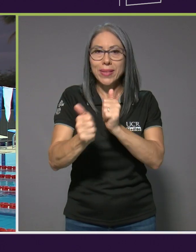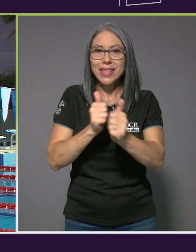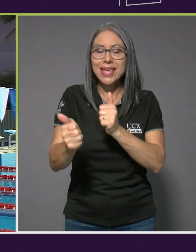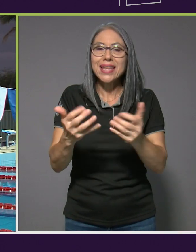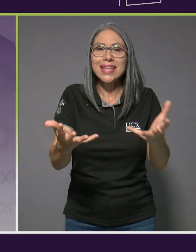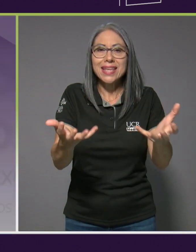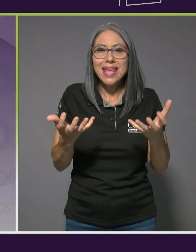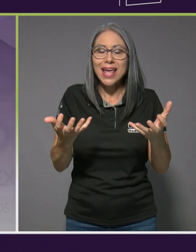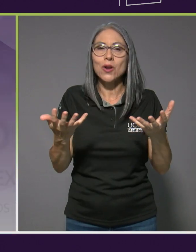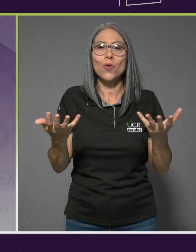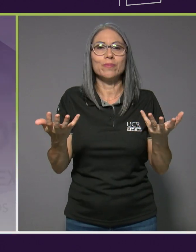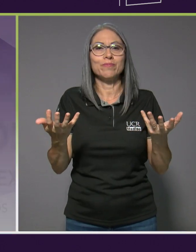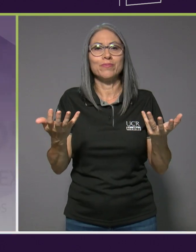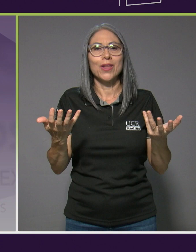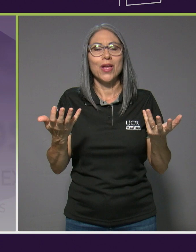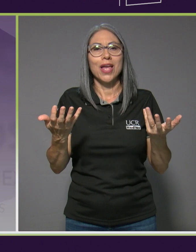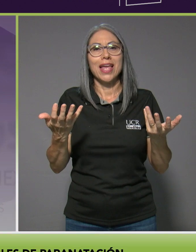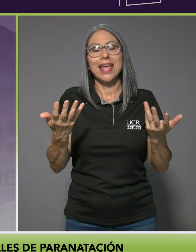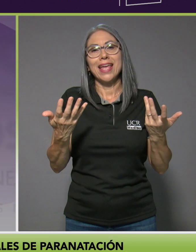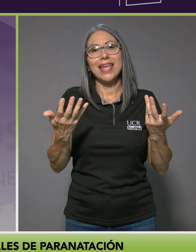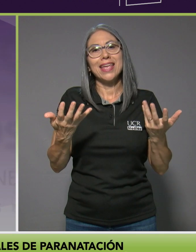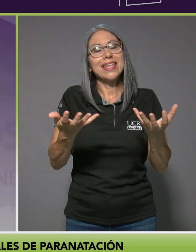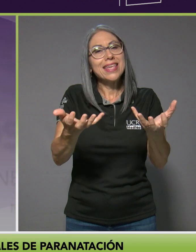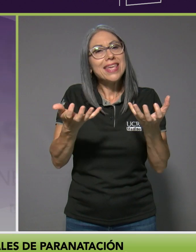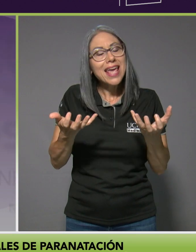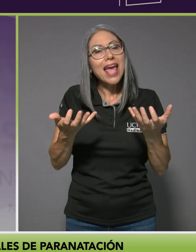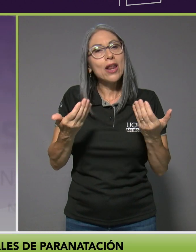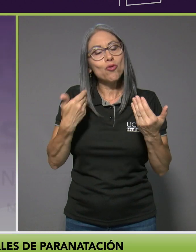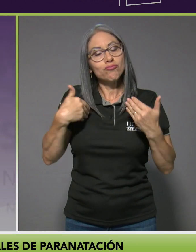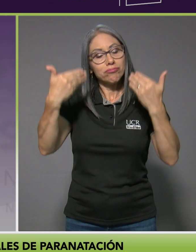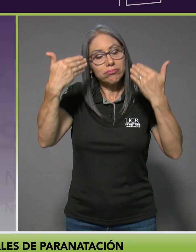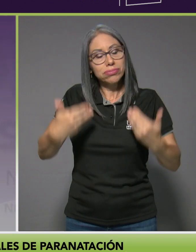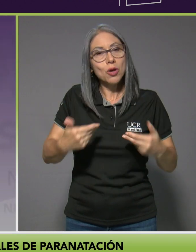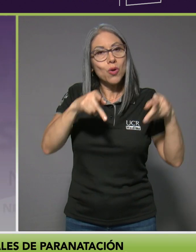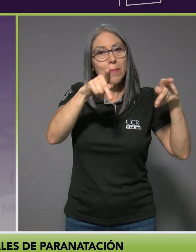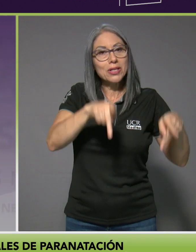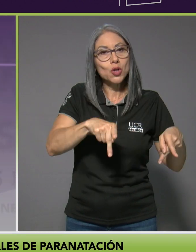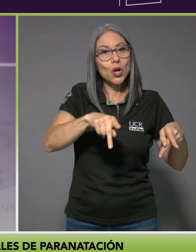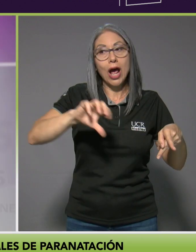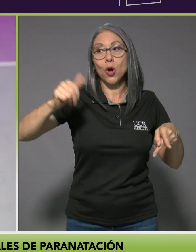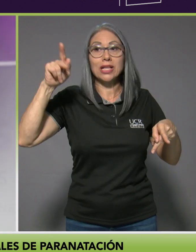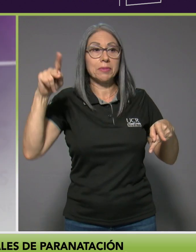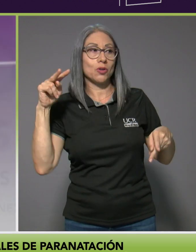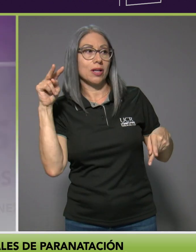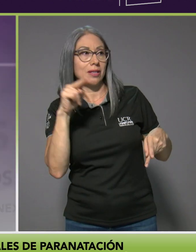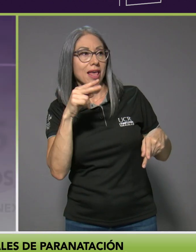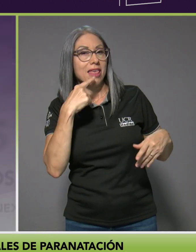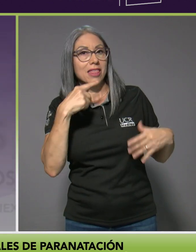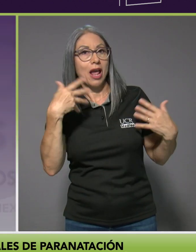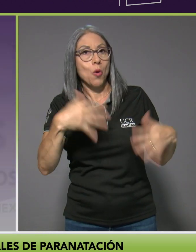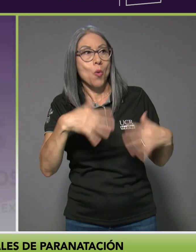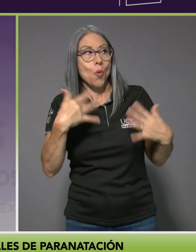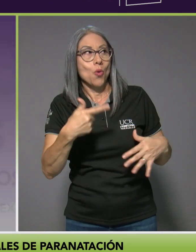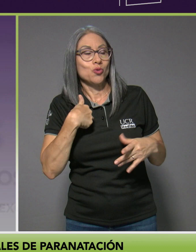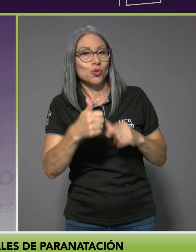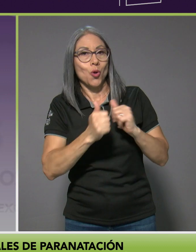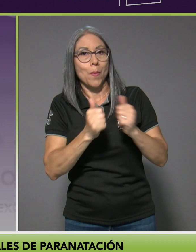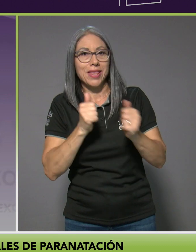ser una persona que las otras personas digan o no estoy competiendo con ella,